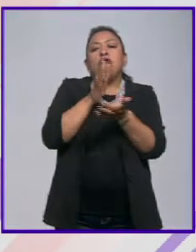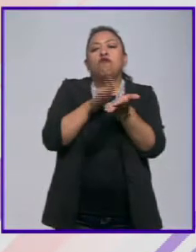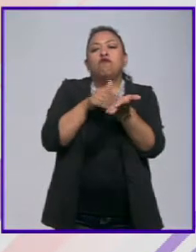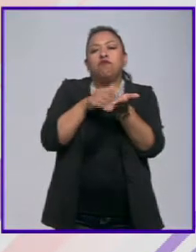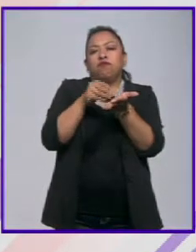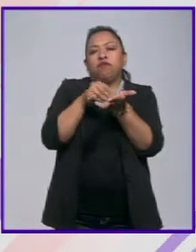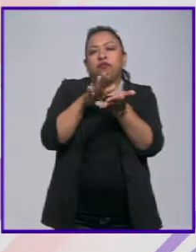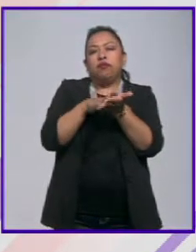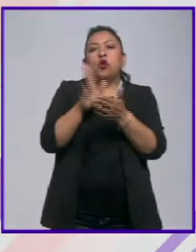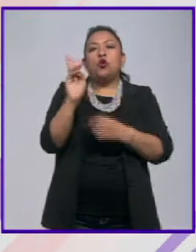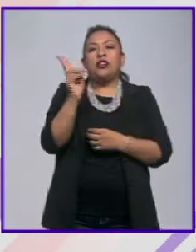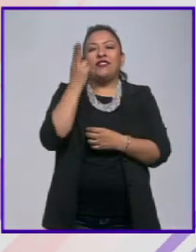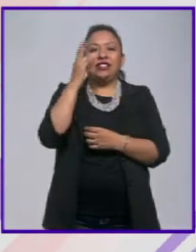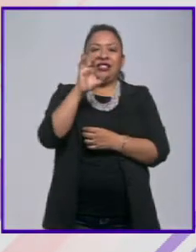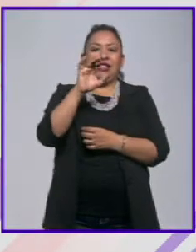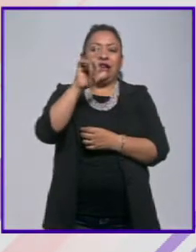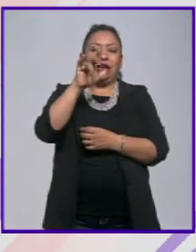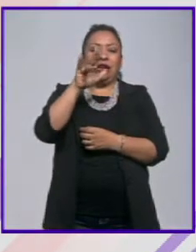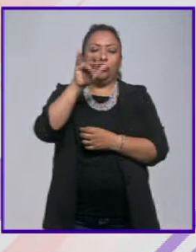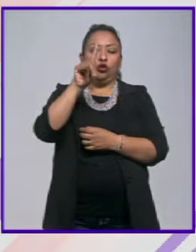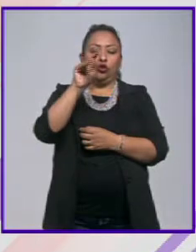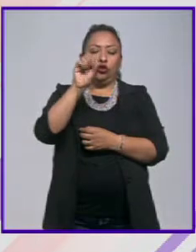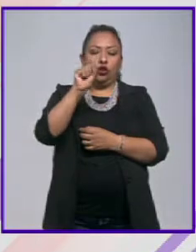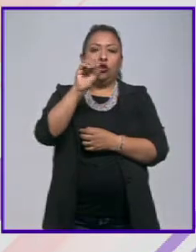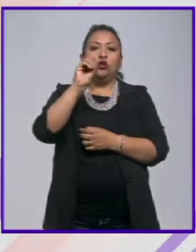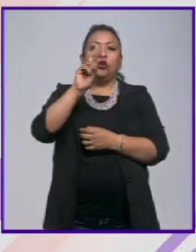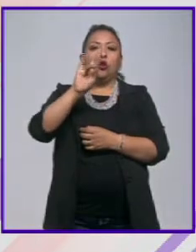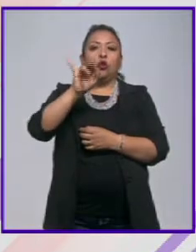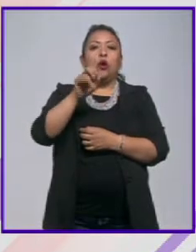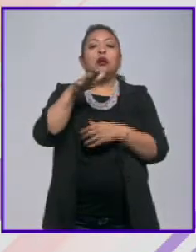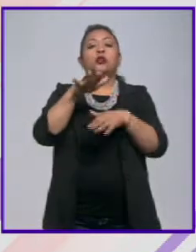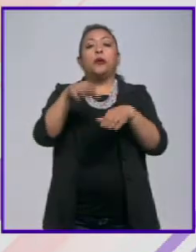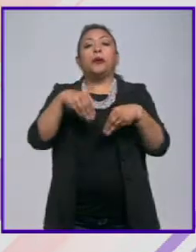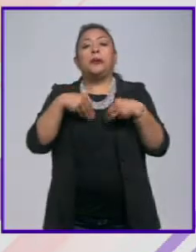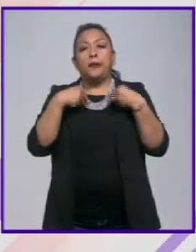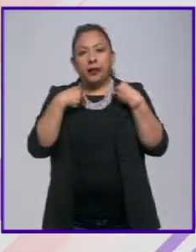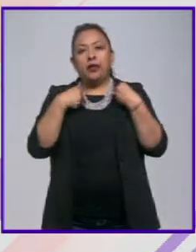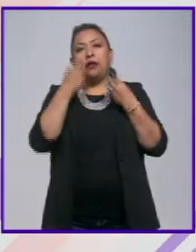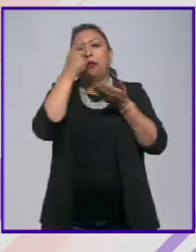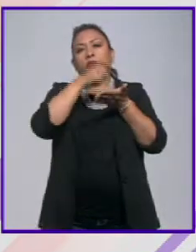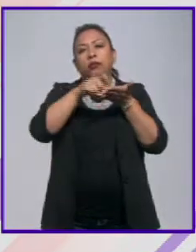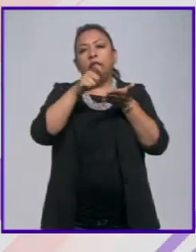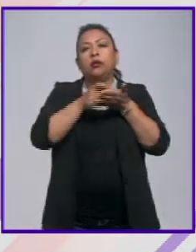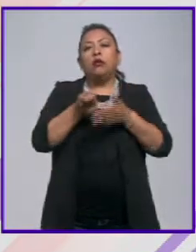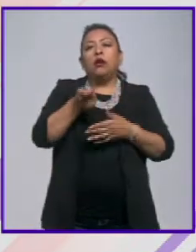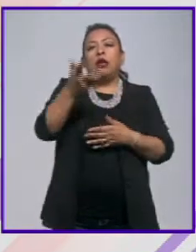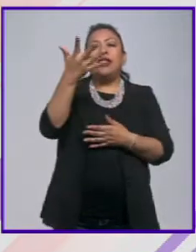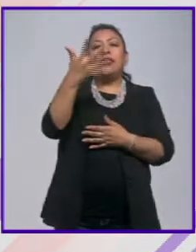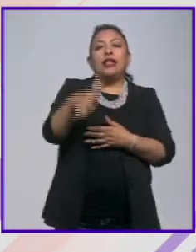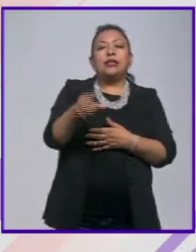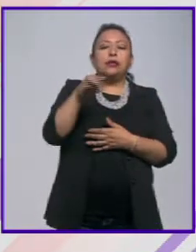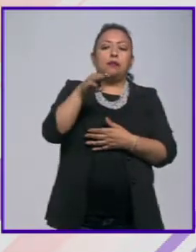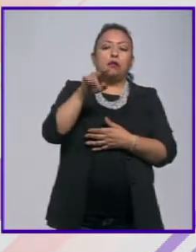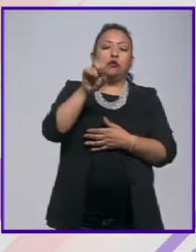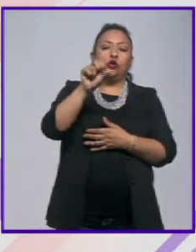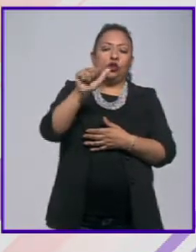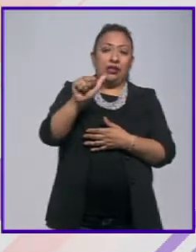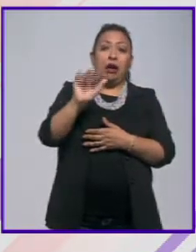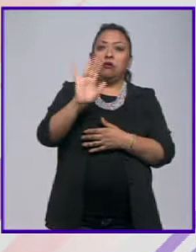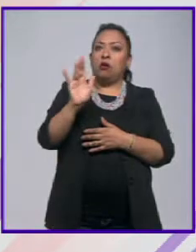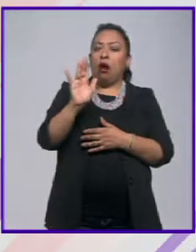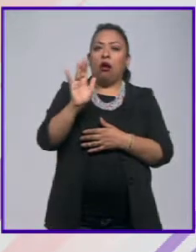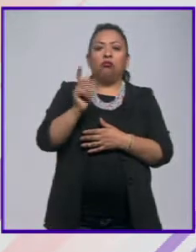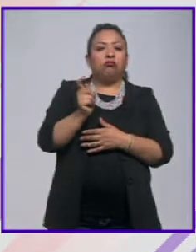que tiene la Universidad del Claustro de Sor Juana en torno a la vida, a la obra de la llamada décima musa y que ha sido ya